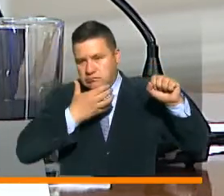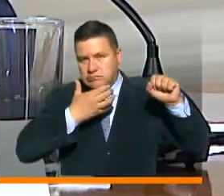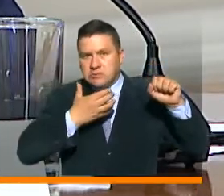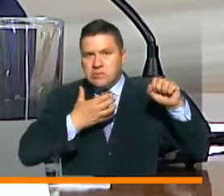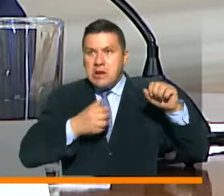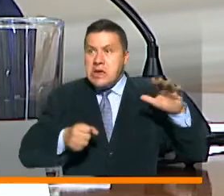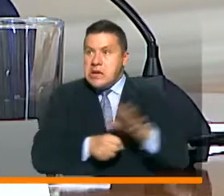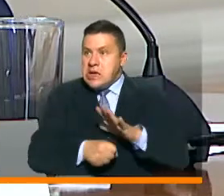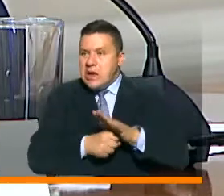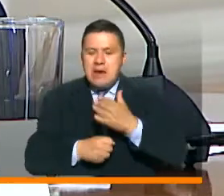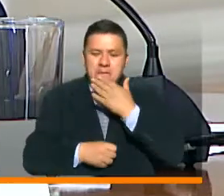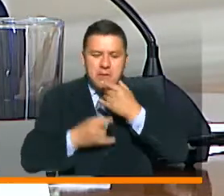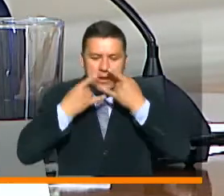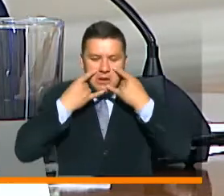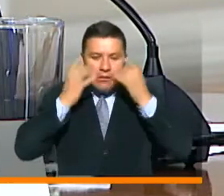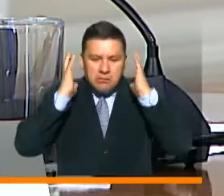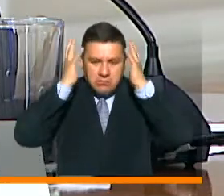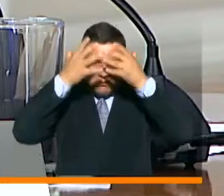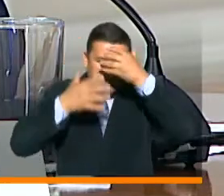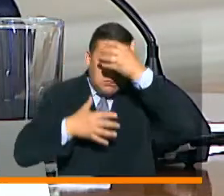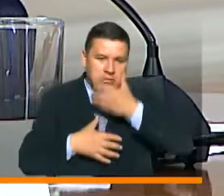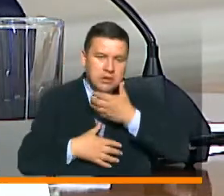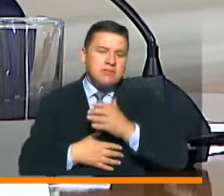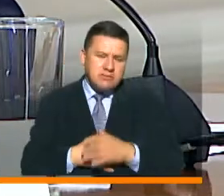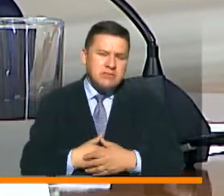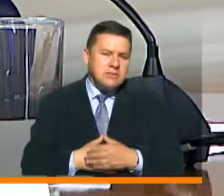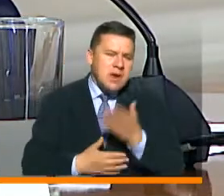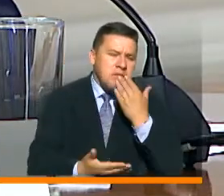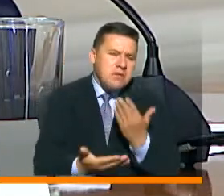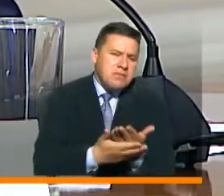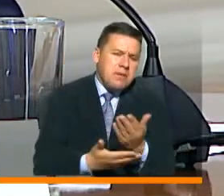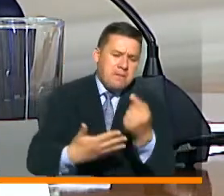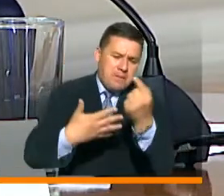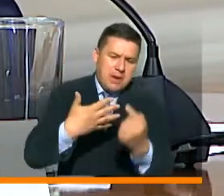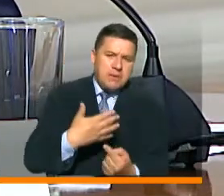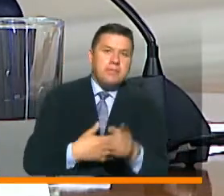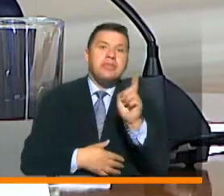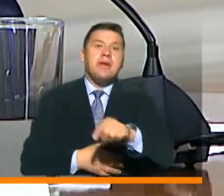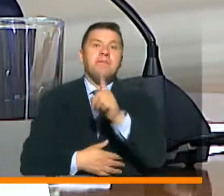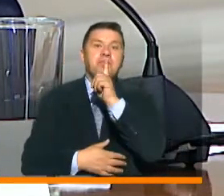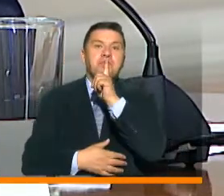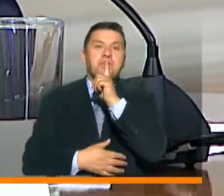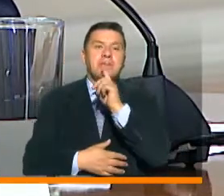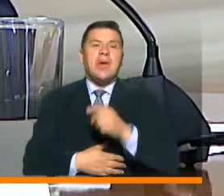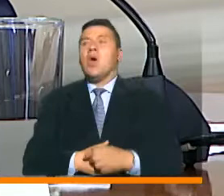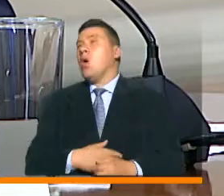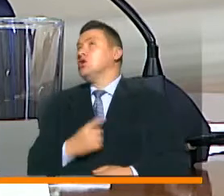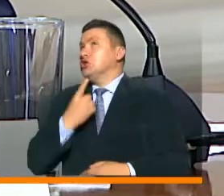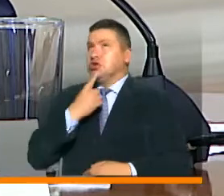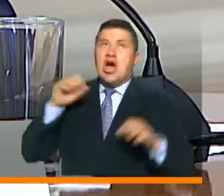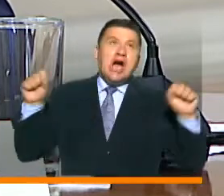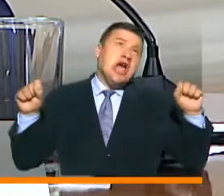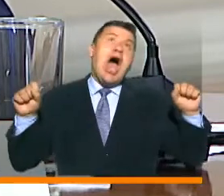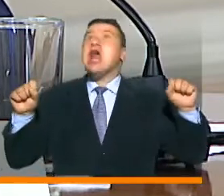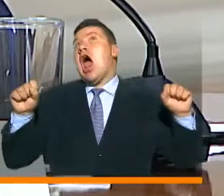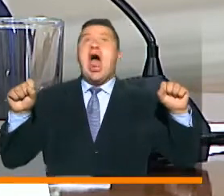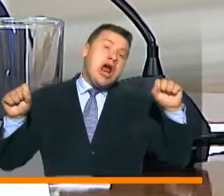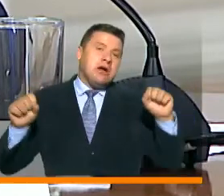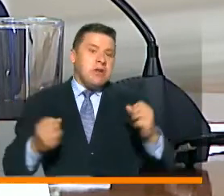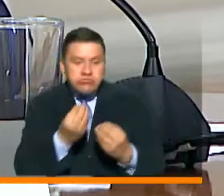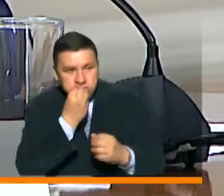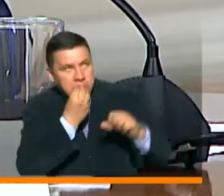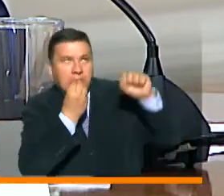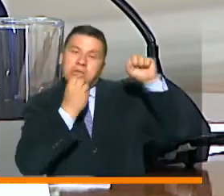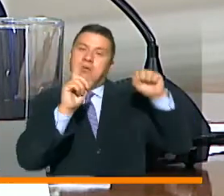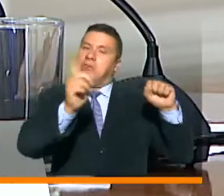una alta ocupación. Además, hay otra serie de recomendaciones como guardar silencio, no silbar, cantar, no consumir alimentos